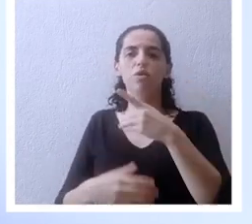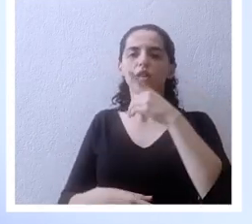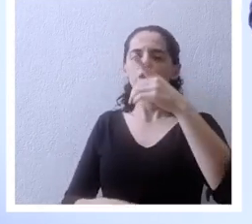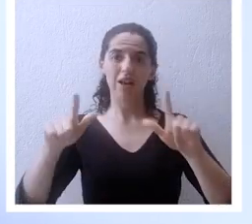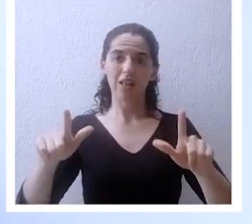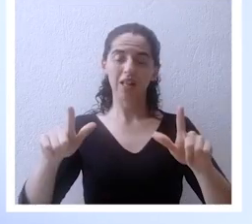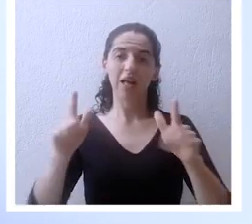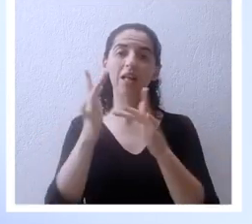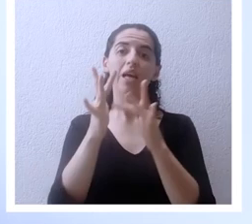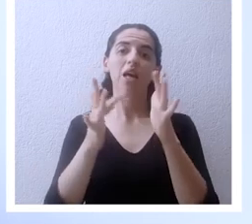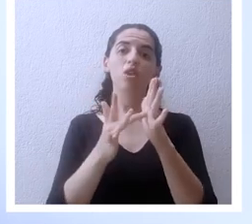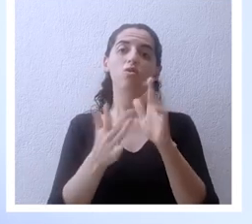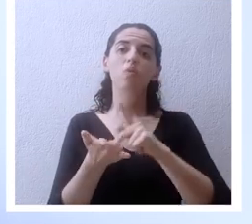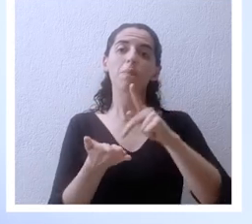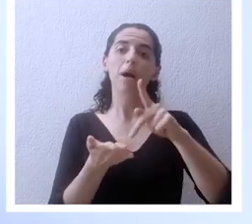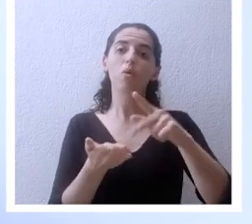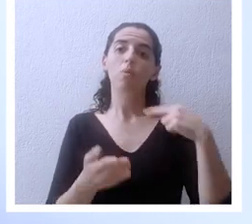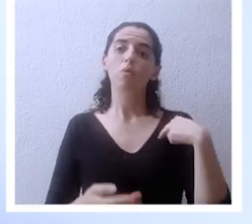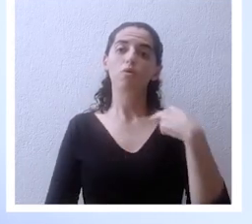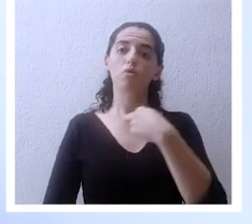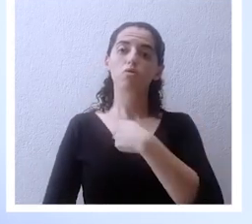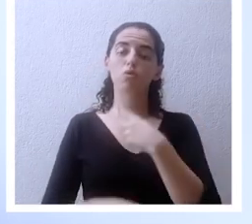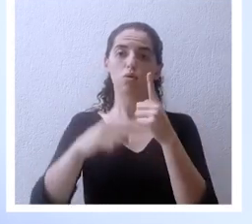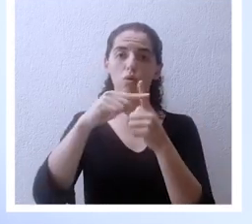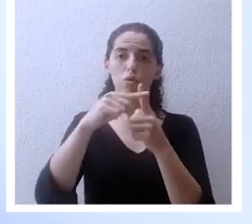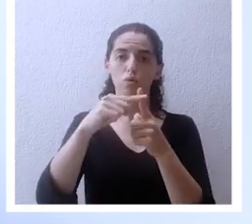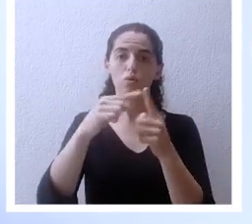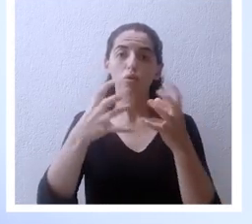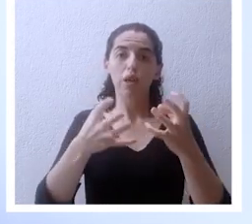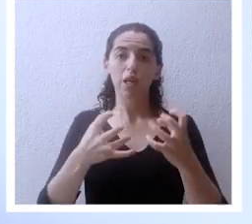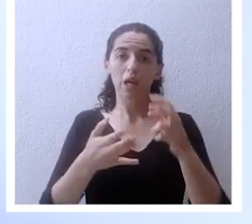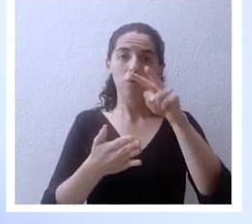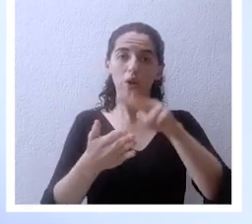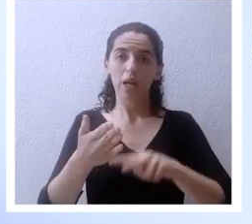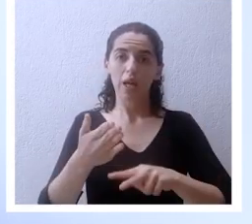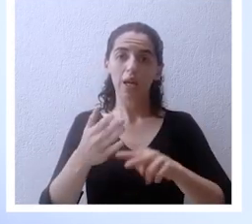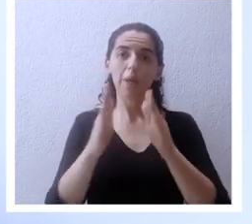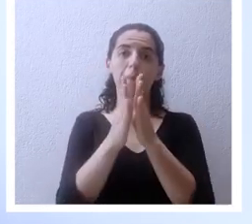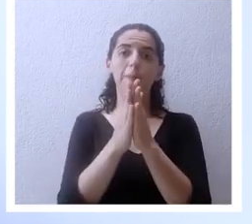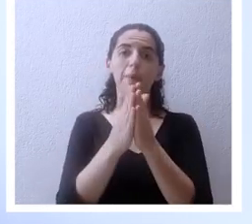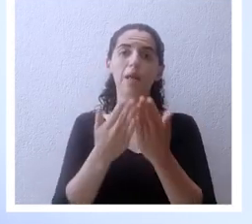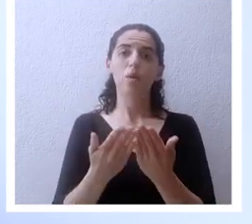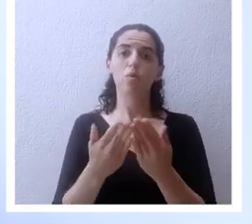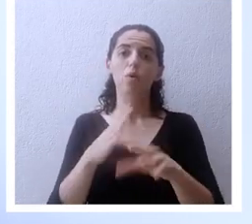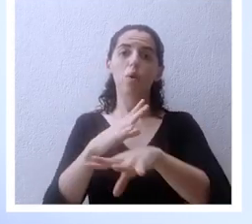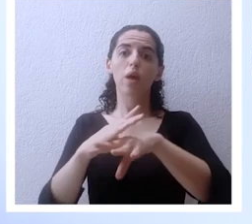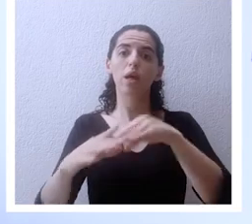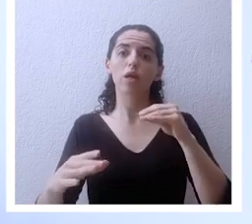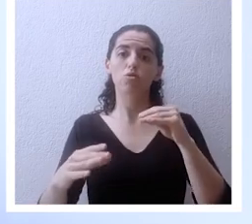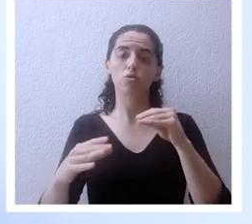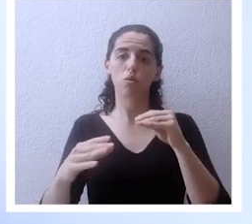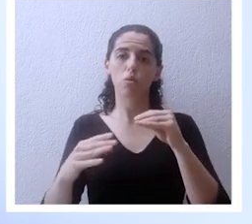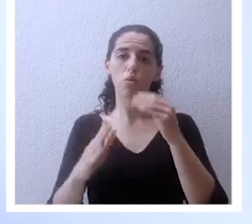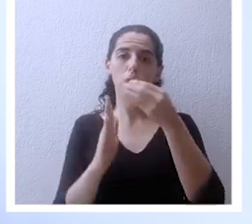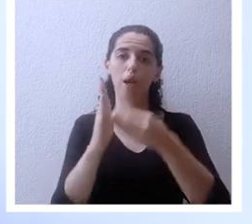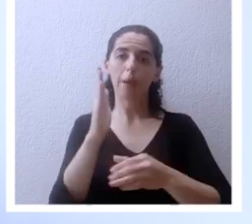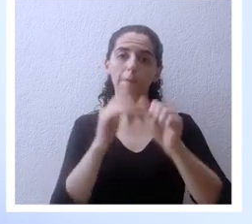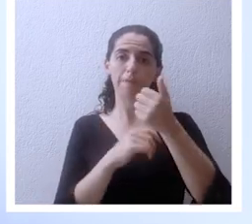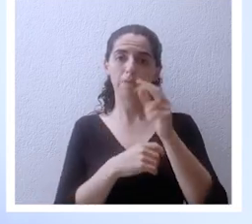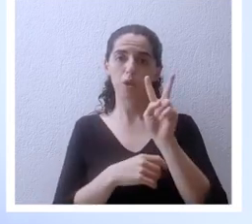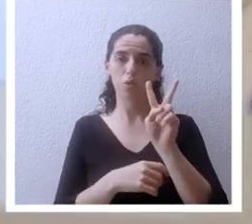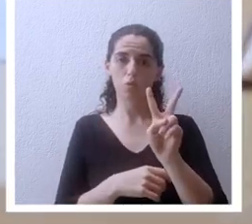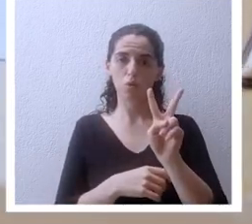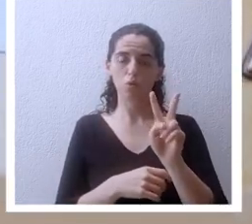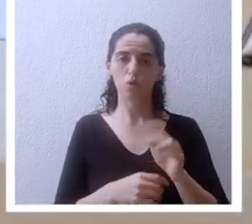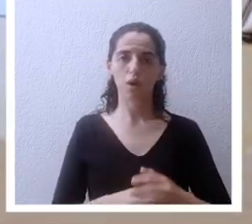Moisés y quisiera que me acompañaran al libro de Éxodo en el capítulo 12 Éxodo en el